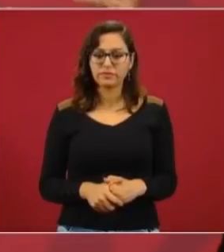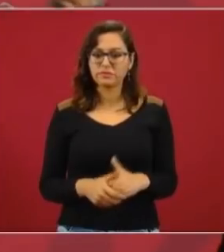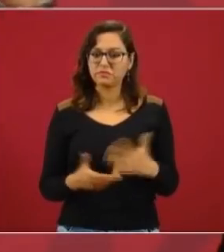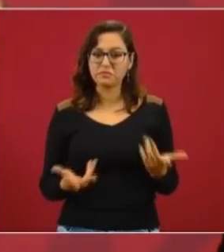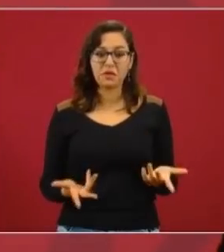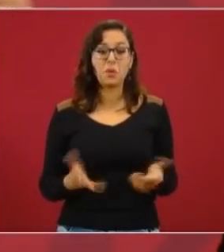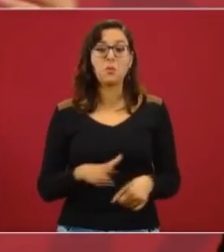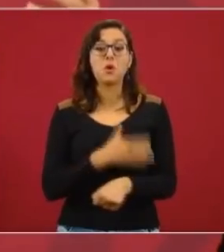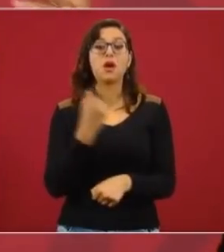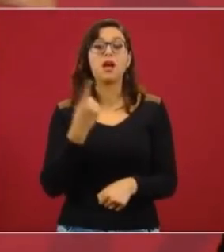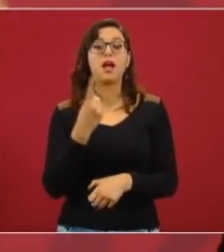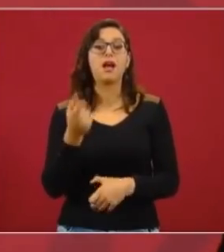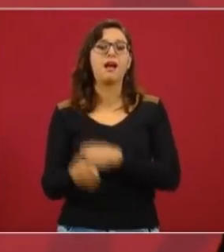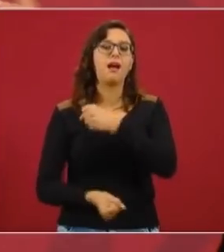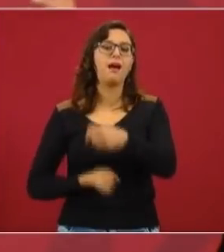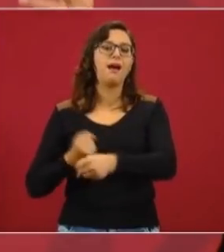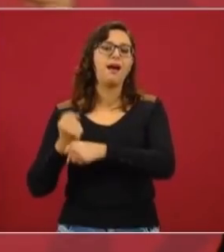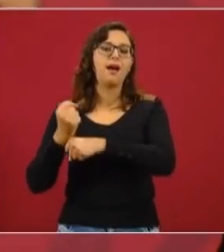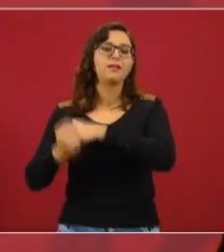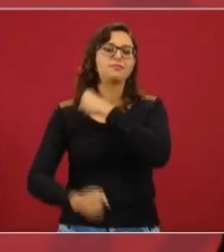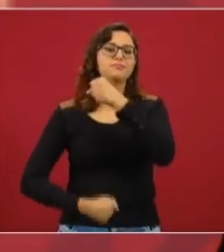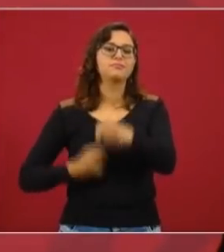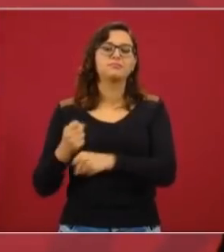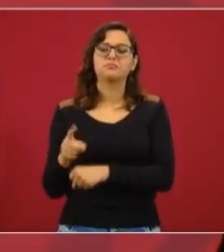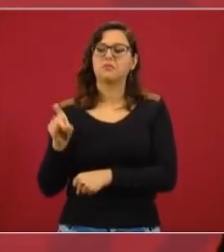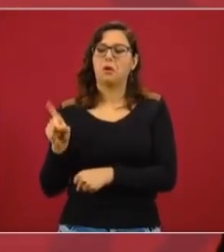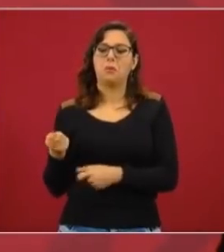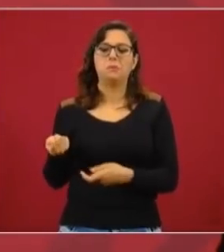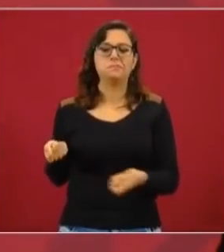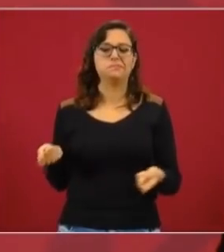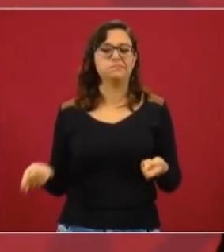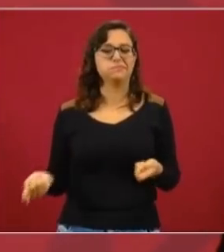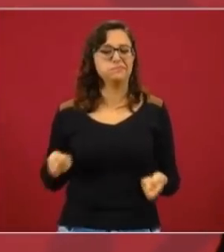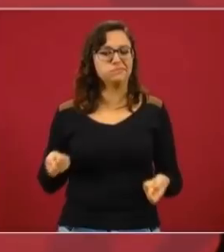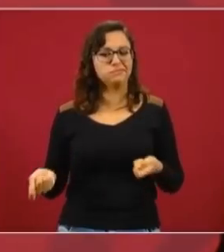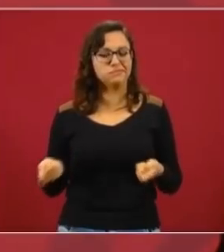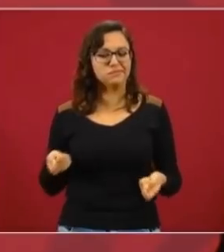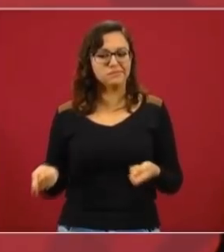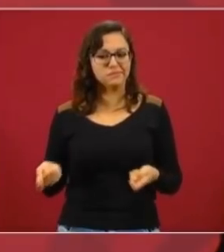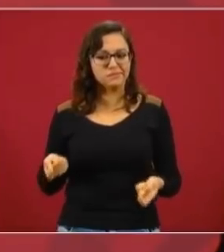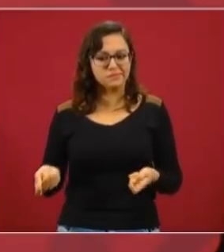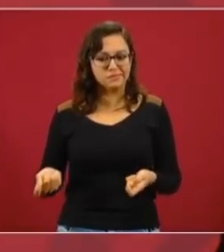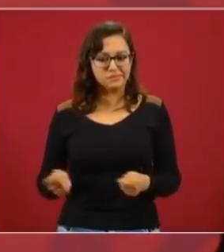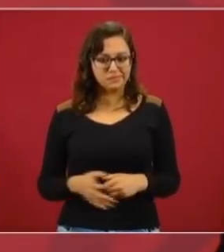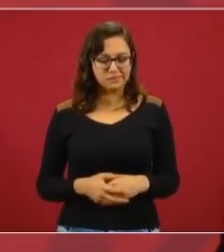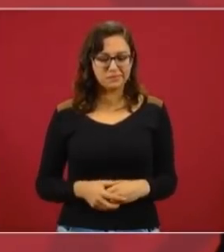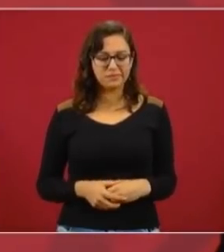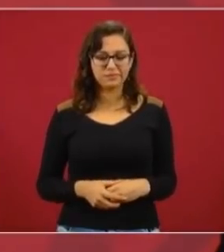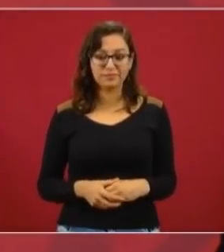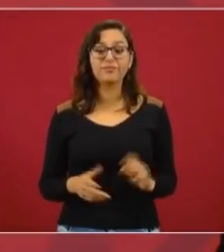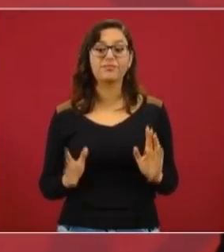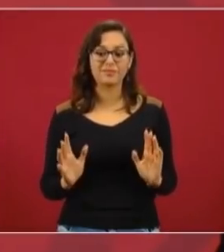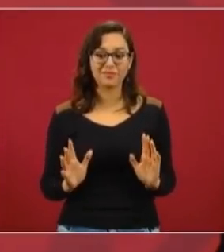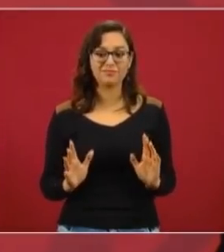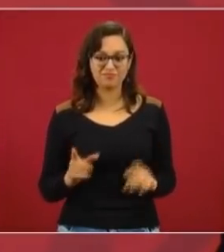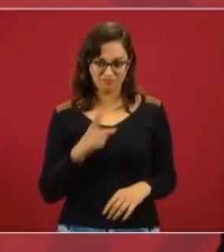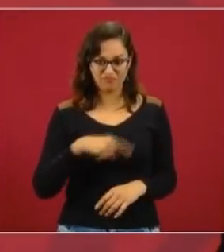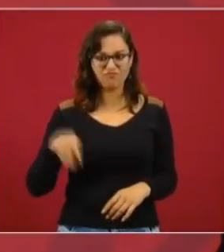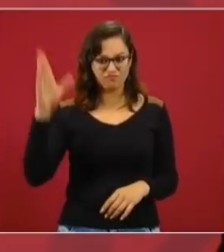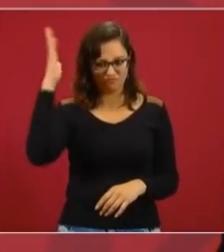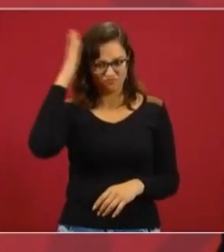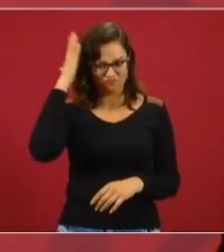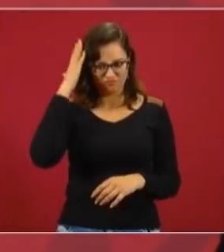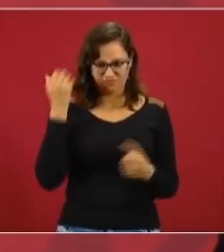el agua de acuerdo a sus intereses. Ahí sí, casi que